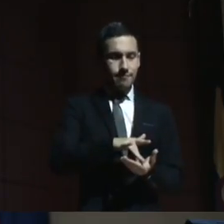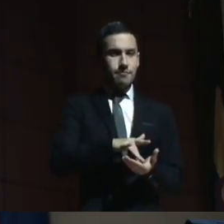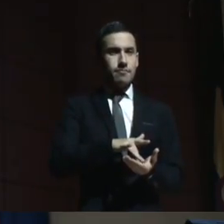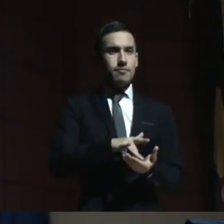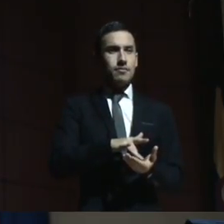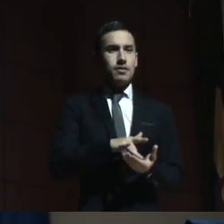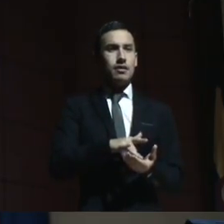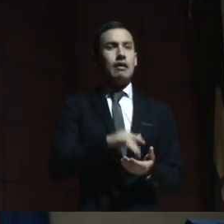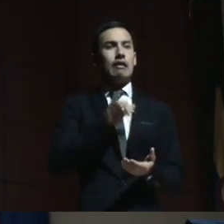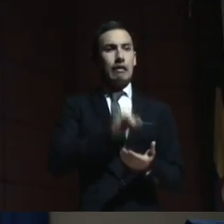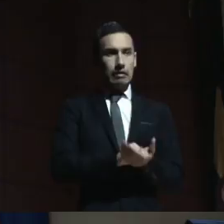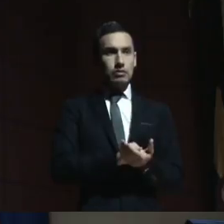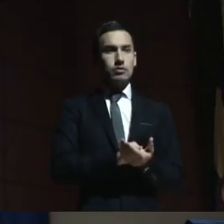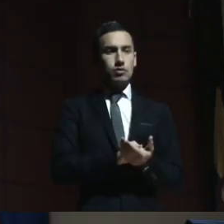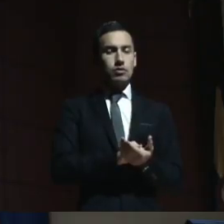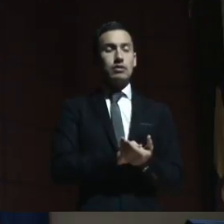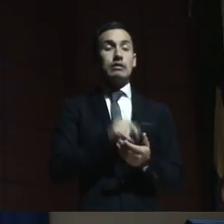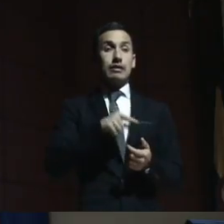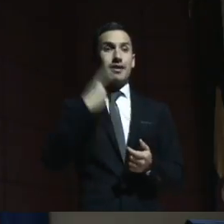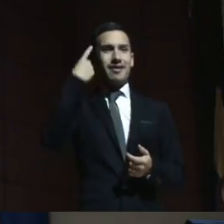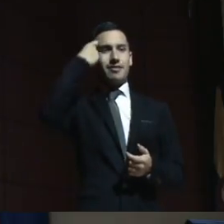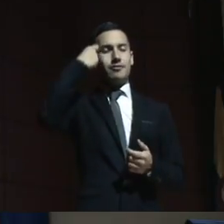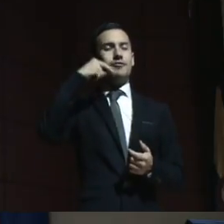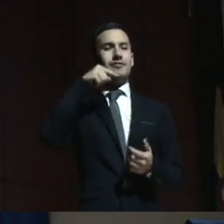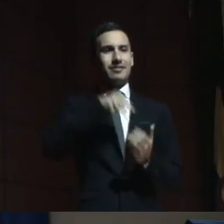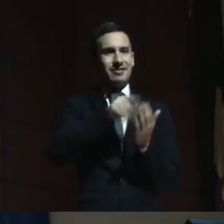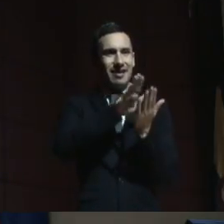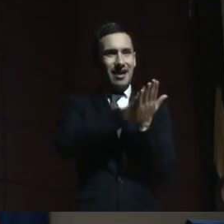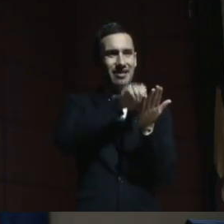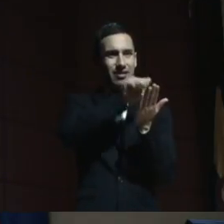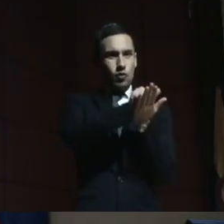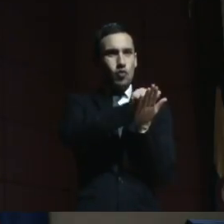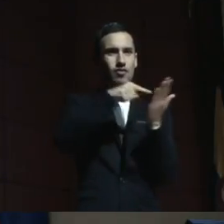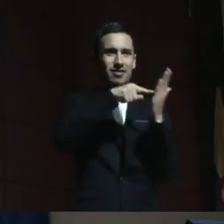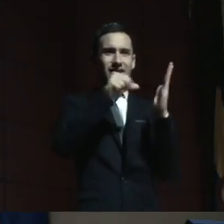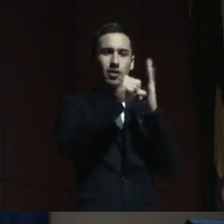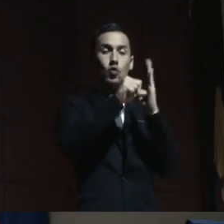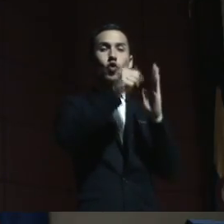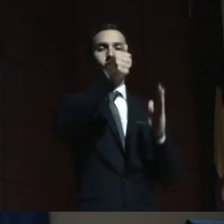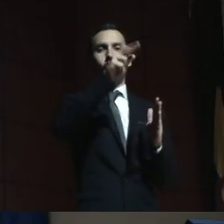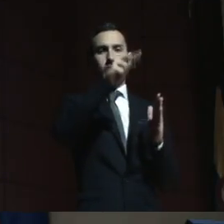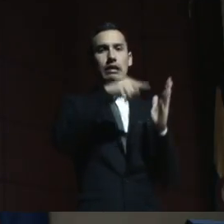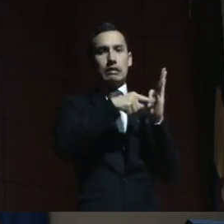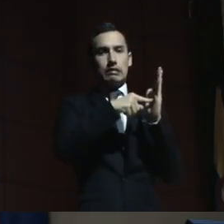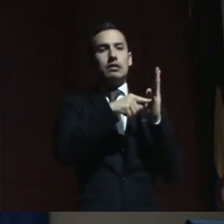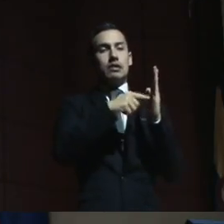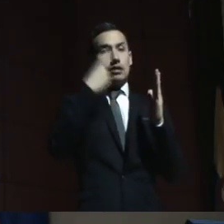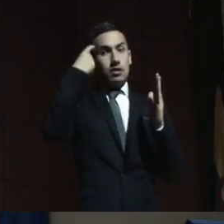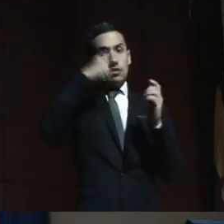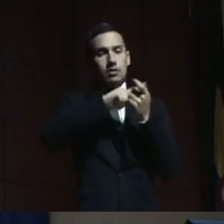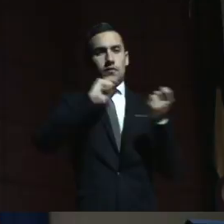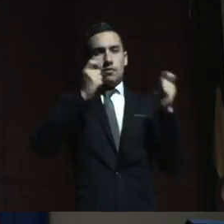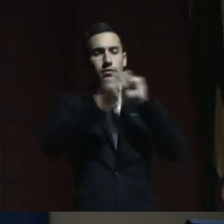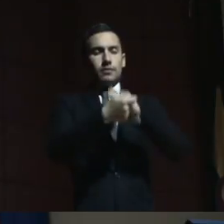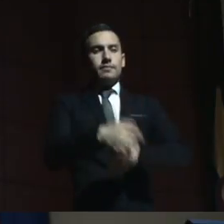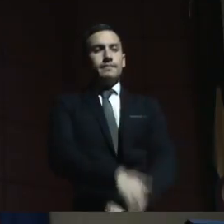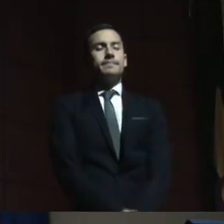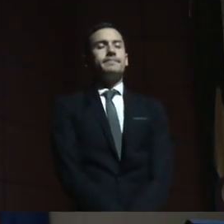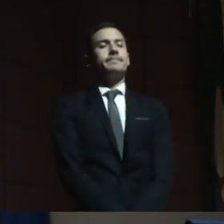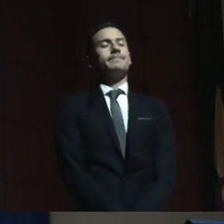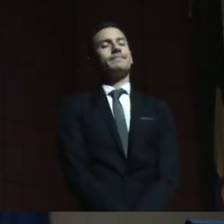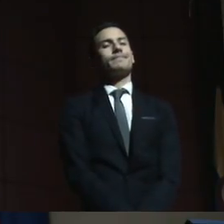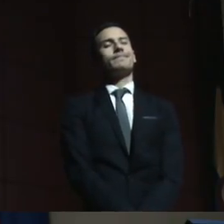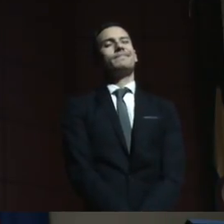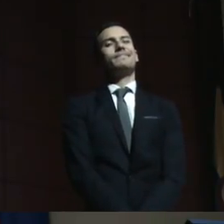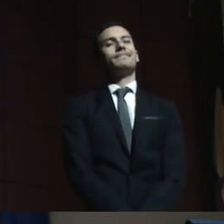Y creo que ese es como el gran reto de este artículo y de esta transformación. Las familias, por